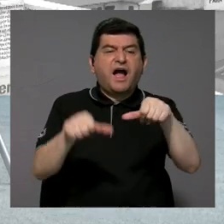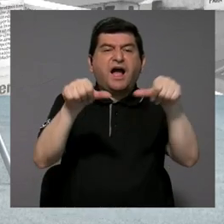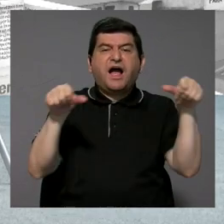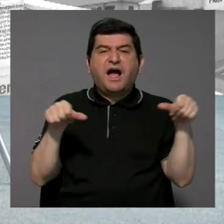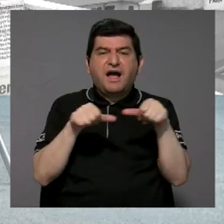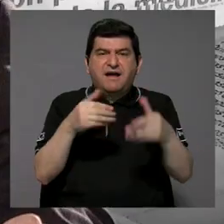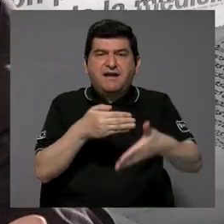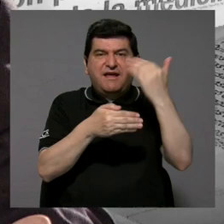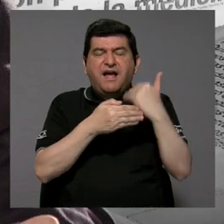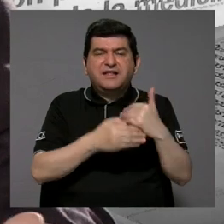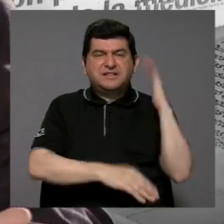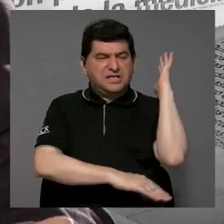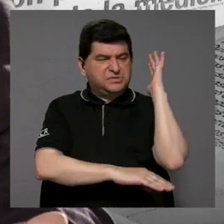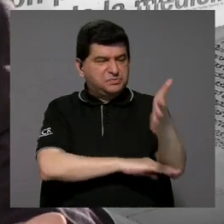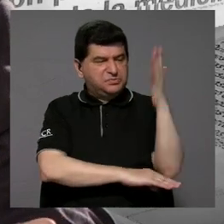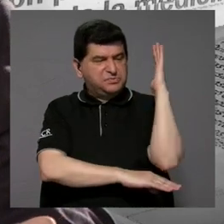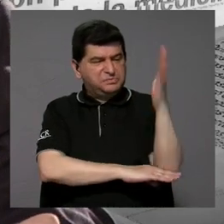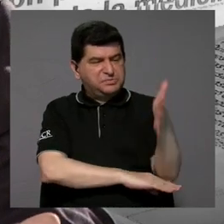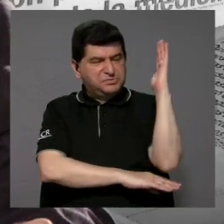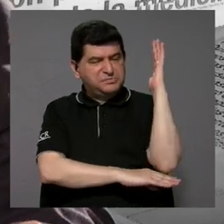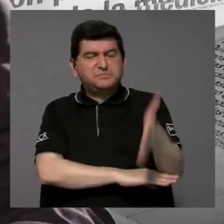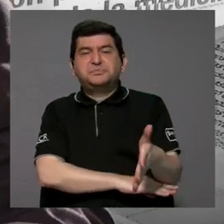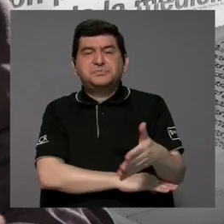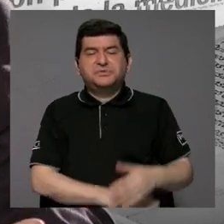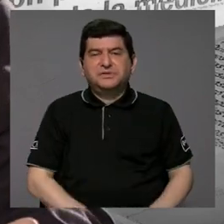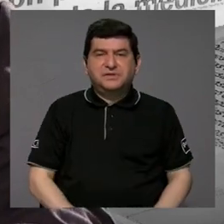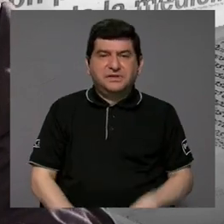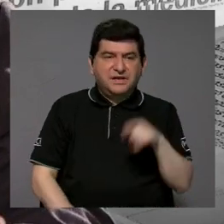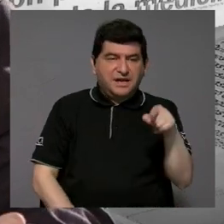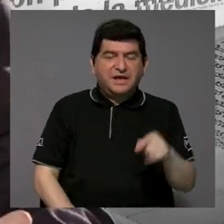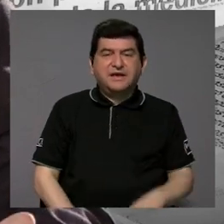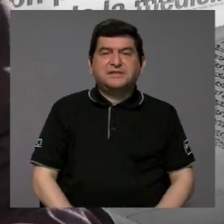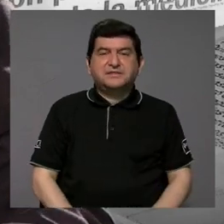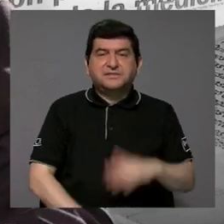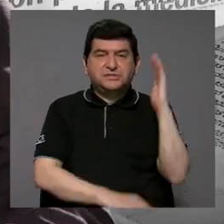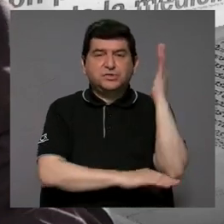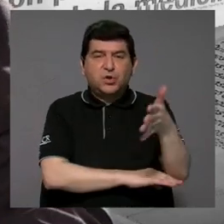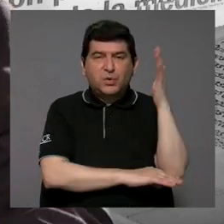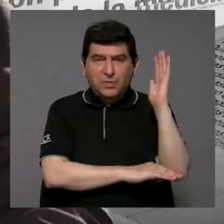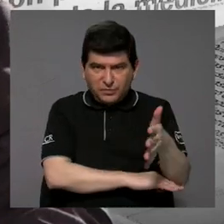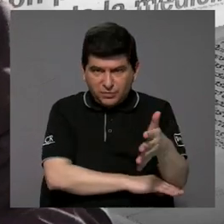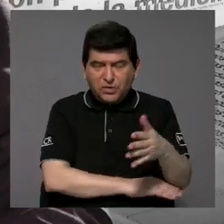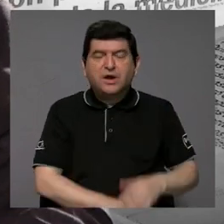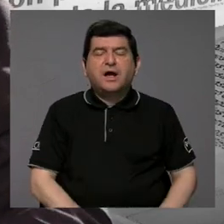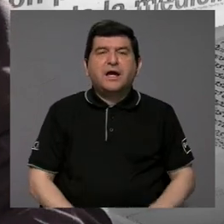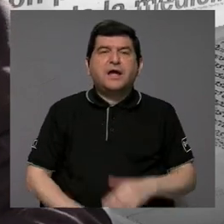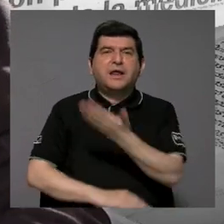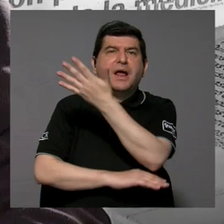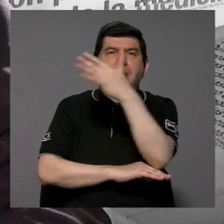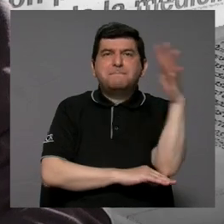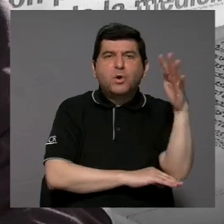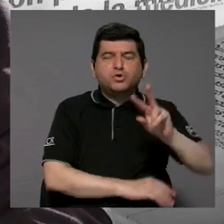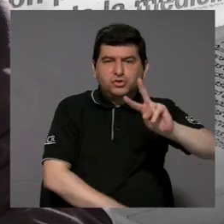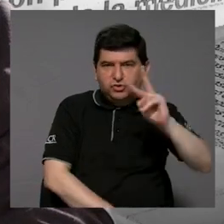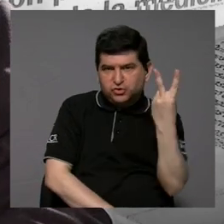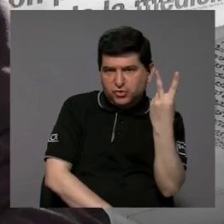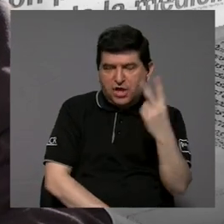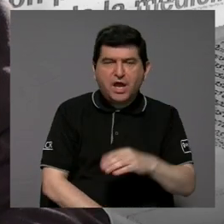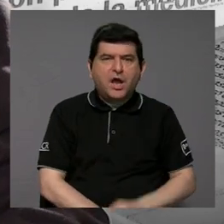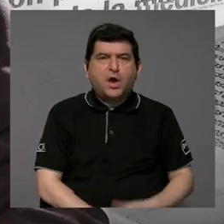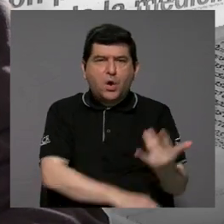terrenos de bosque secundario, de charrales, de